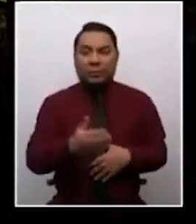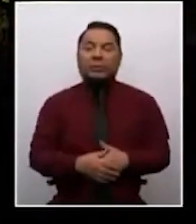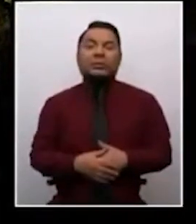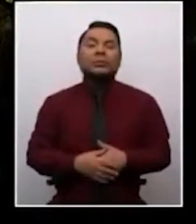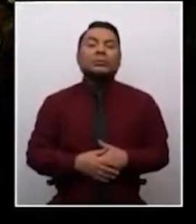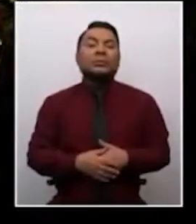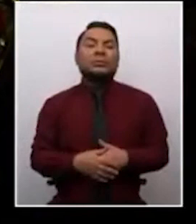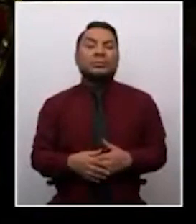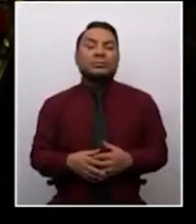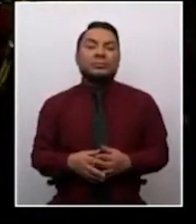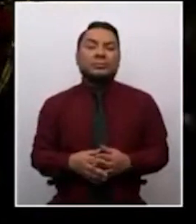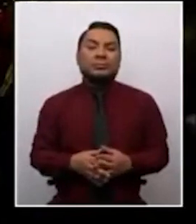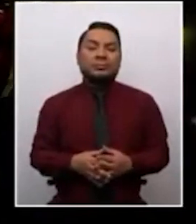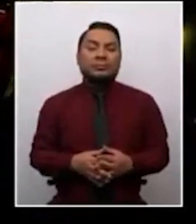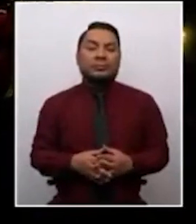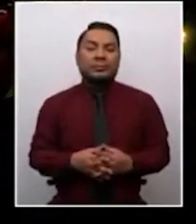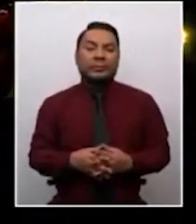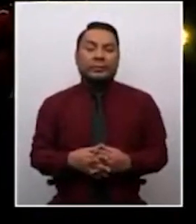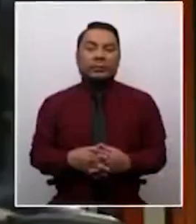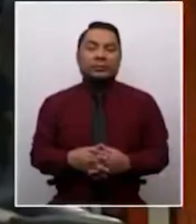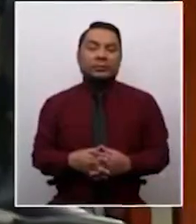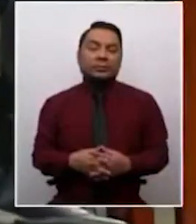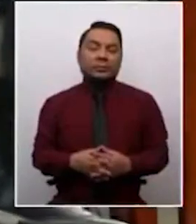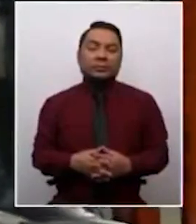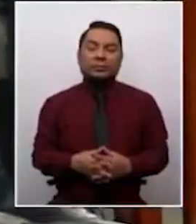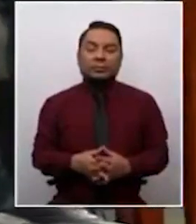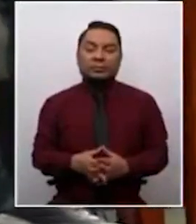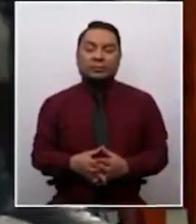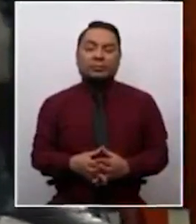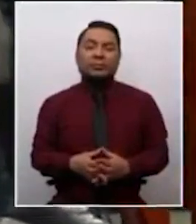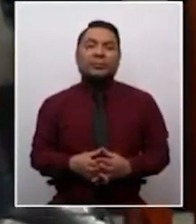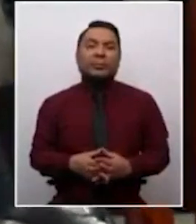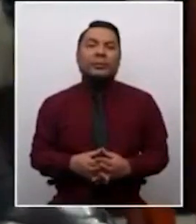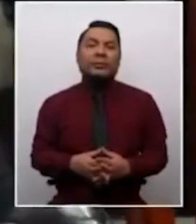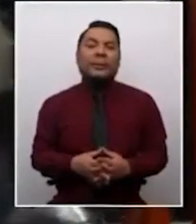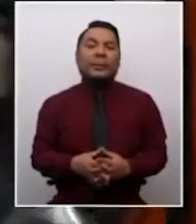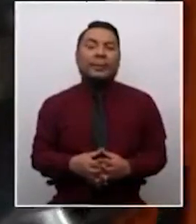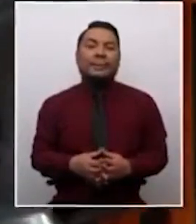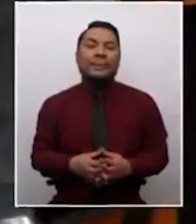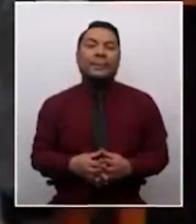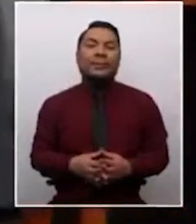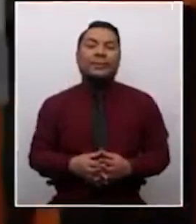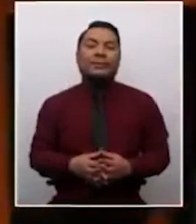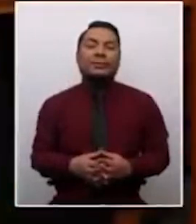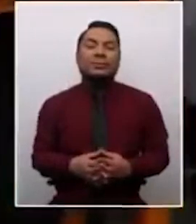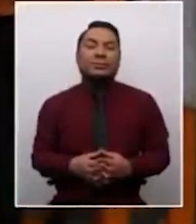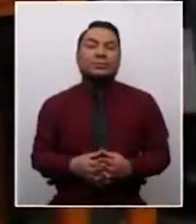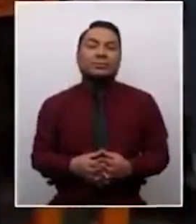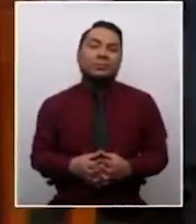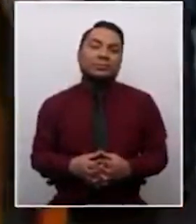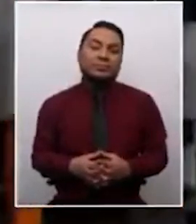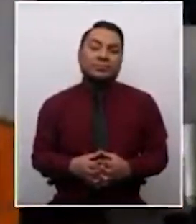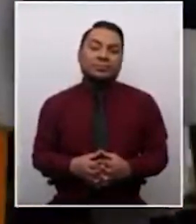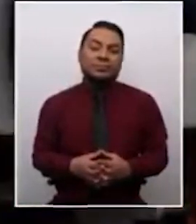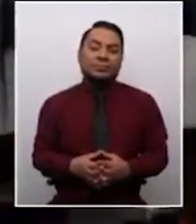municipal manifestaron en el tiempo marcado algunas de sus propuestas. Elizabeth León, por ejemplo, propuso empadronar a los extranjeros en el Perú,